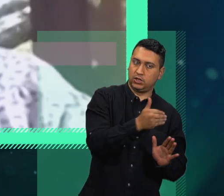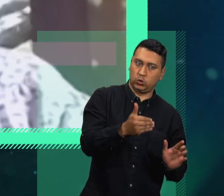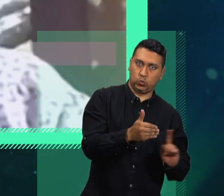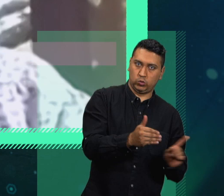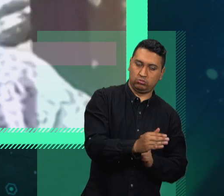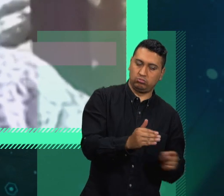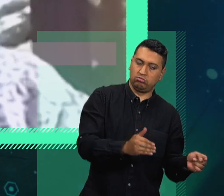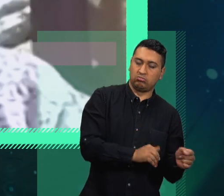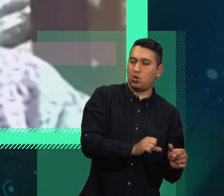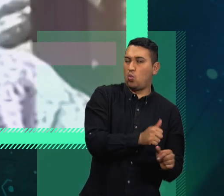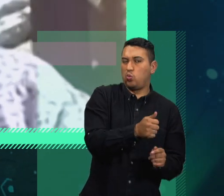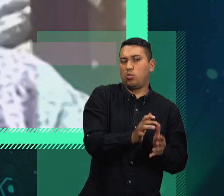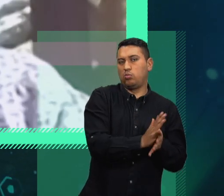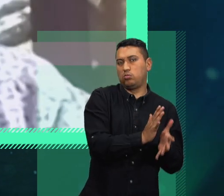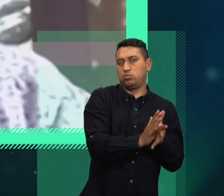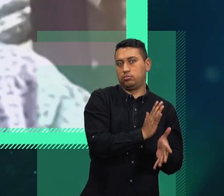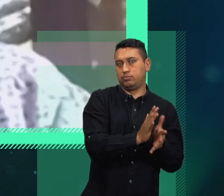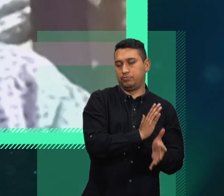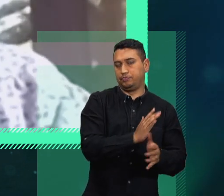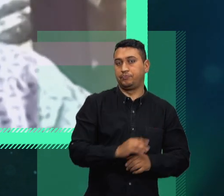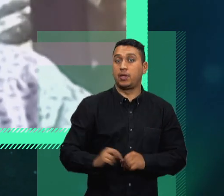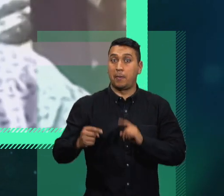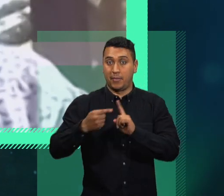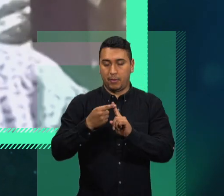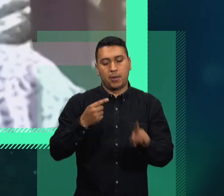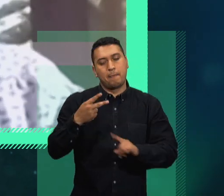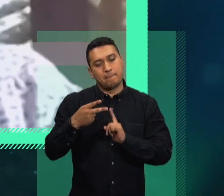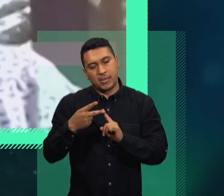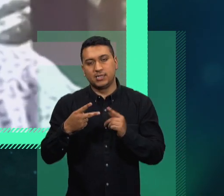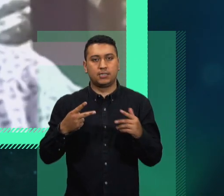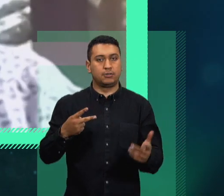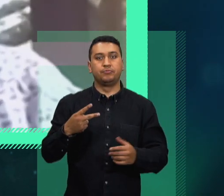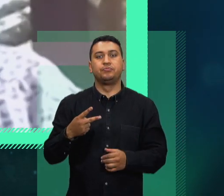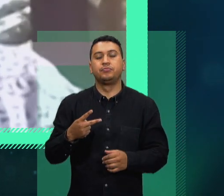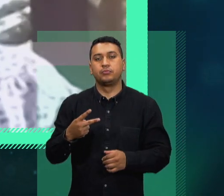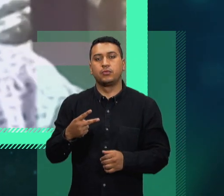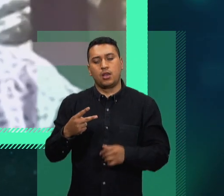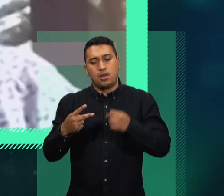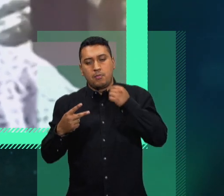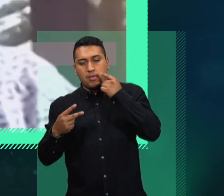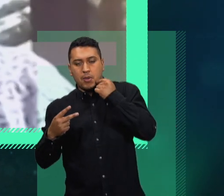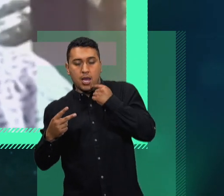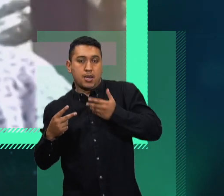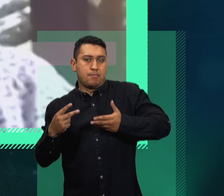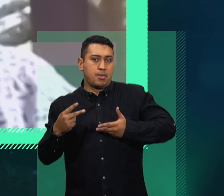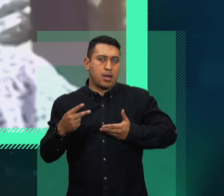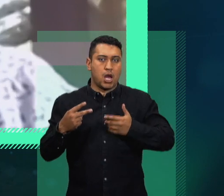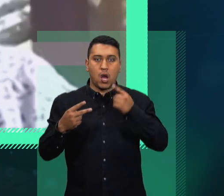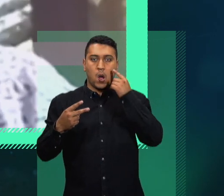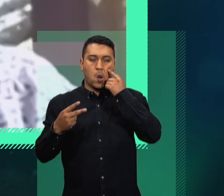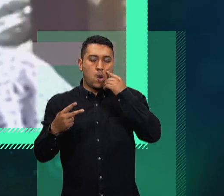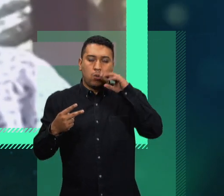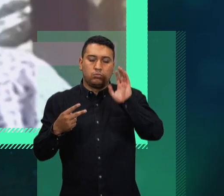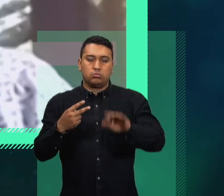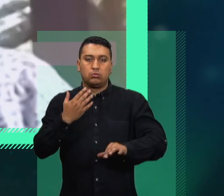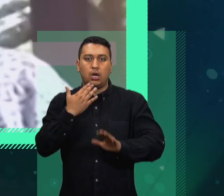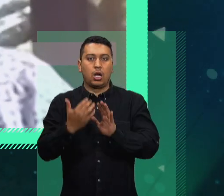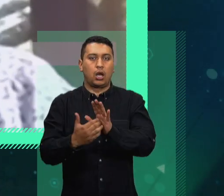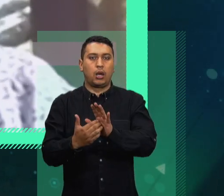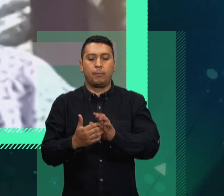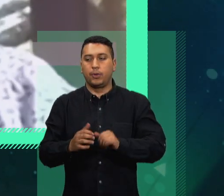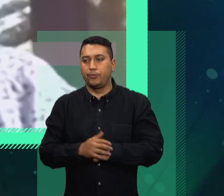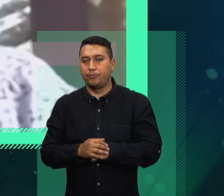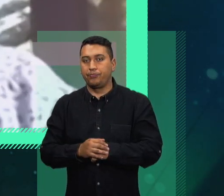Apóyense en la cotidianidad. Una mamá o un papá pueden simplemente a las 12 del día